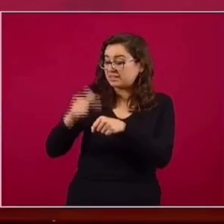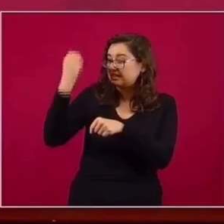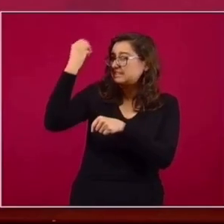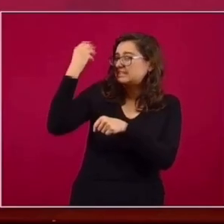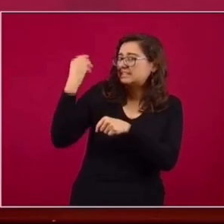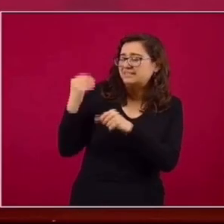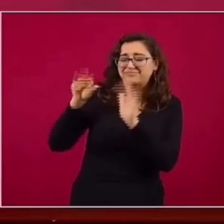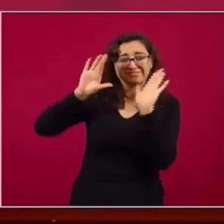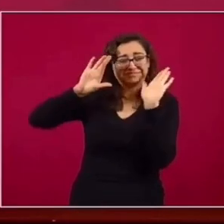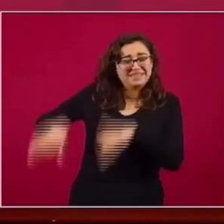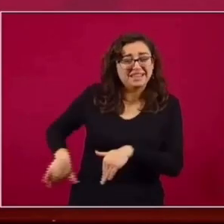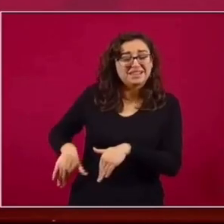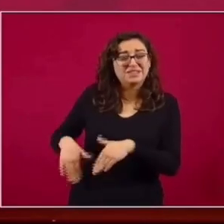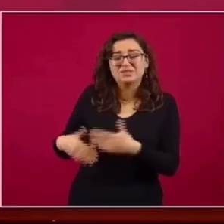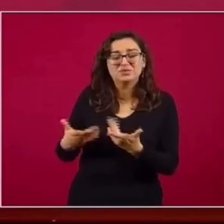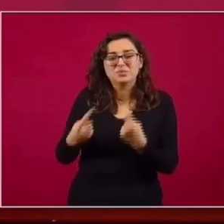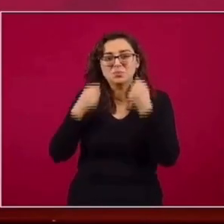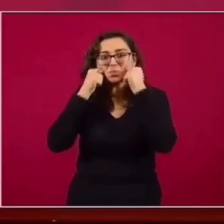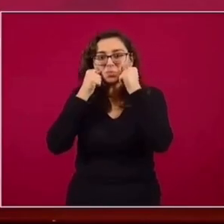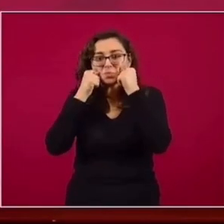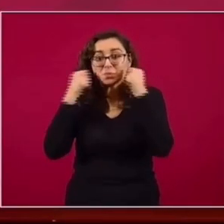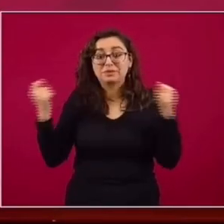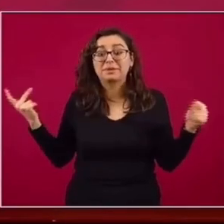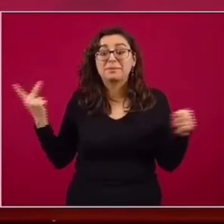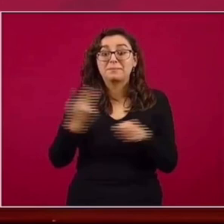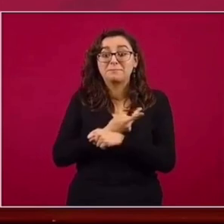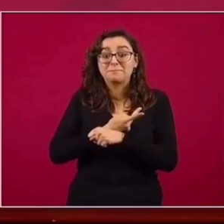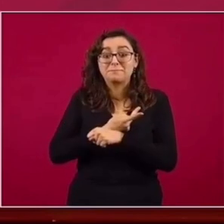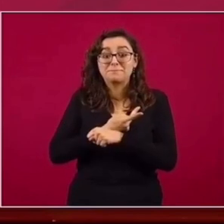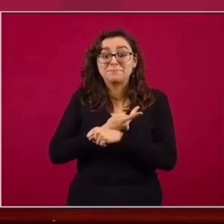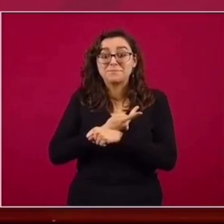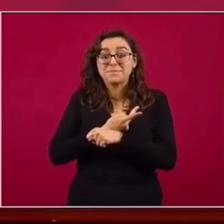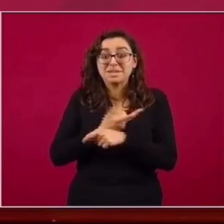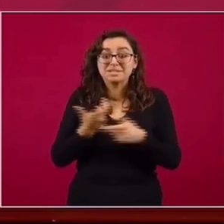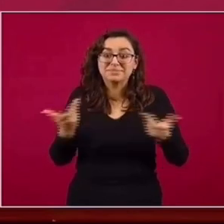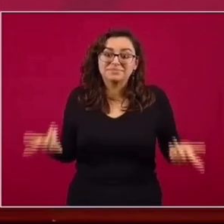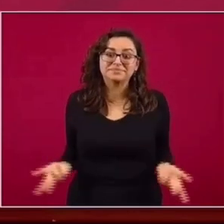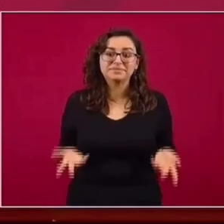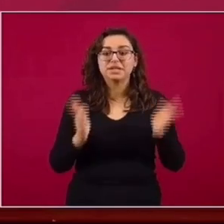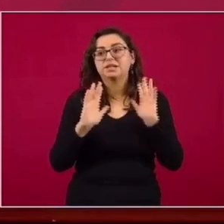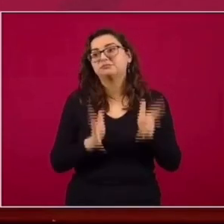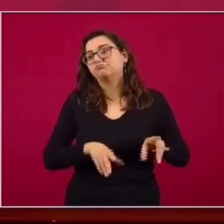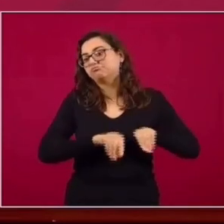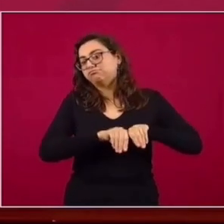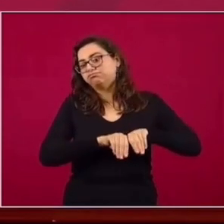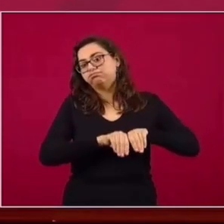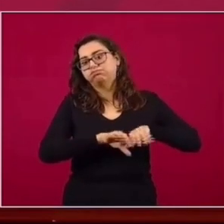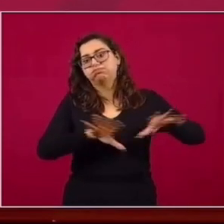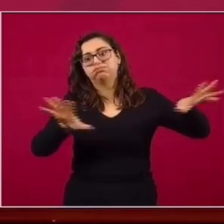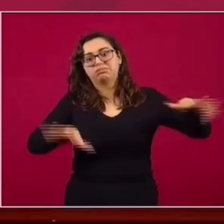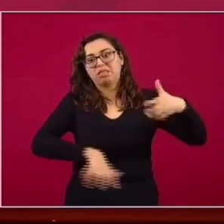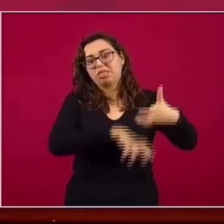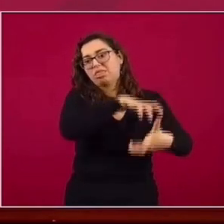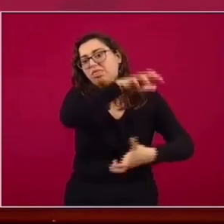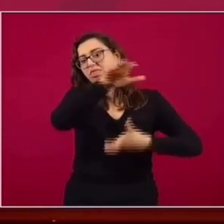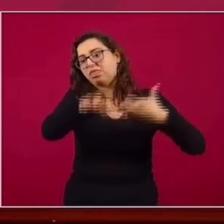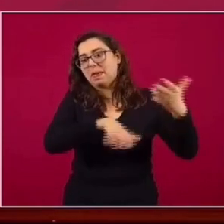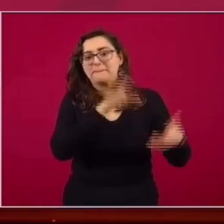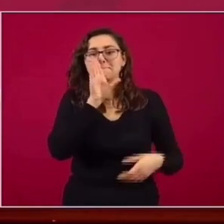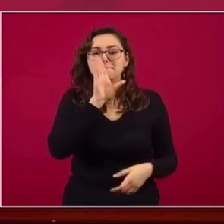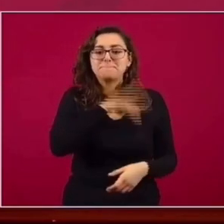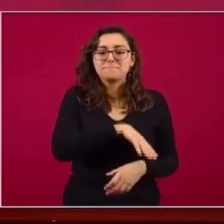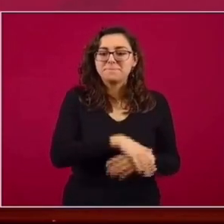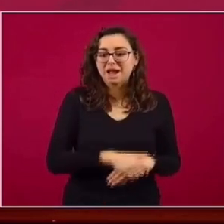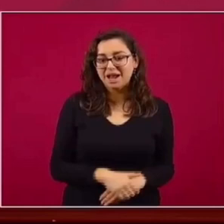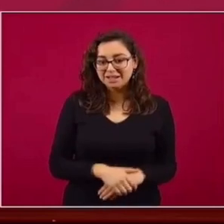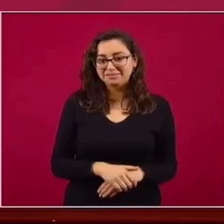concentrarnos en el color del semáforo, se derivó en un tema de conversación, además distorsionado, donde se